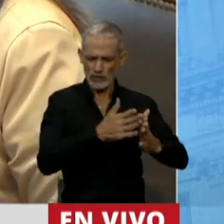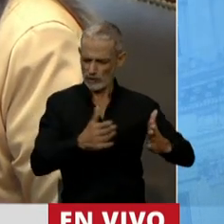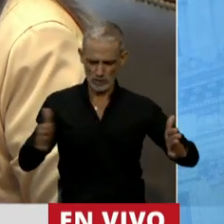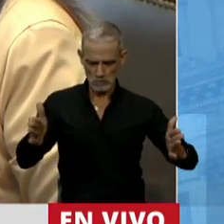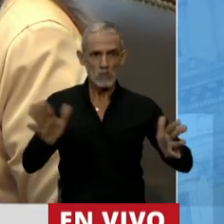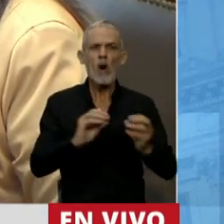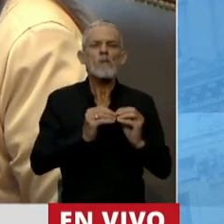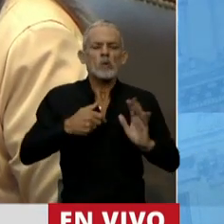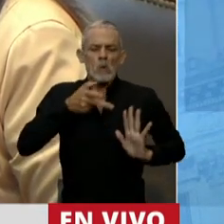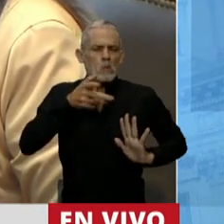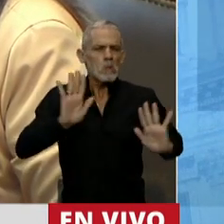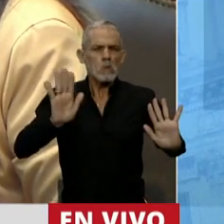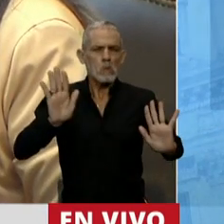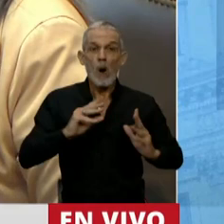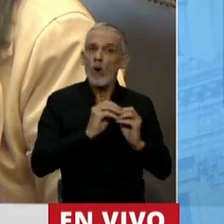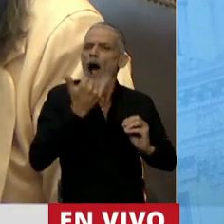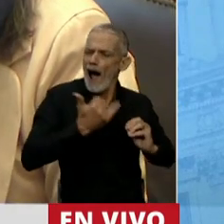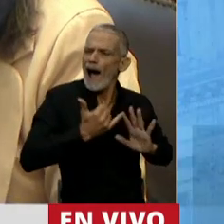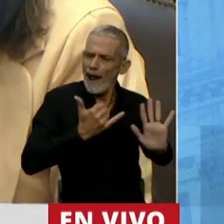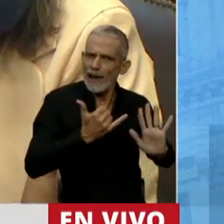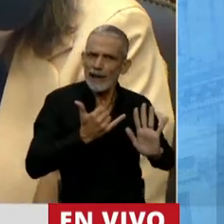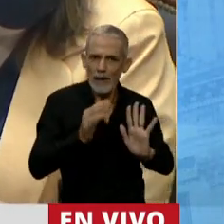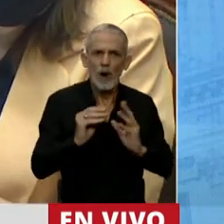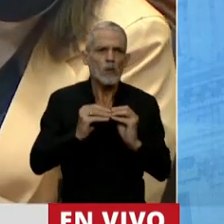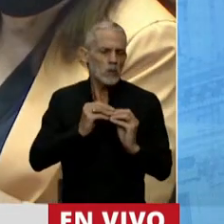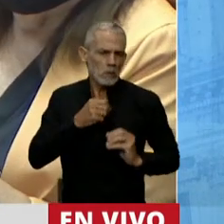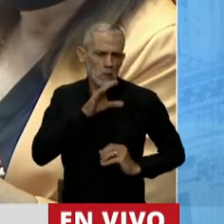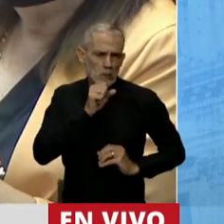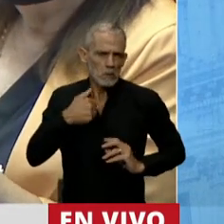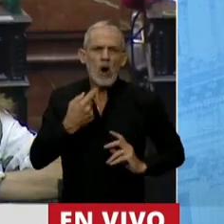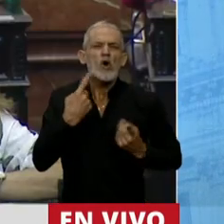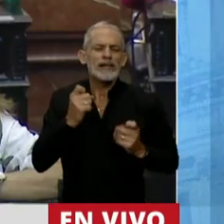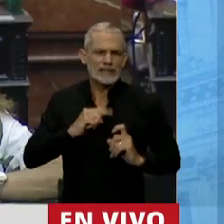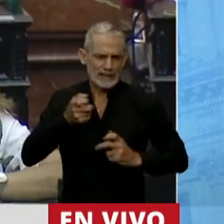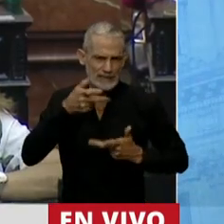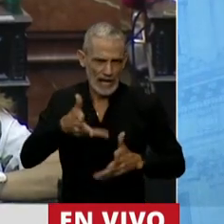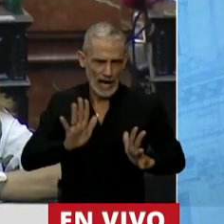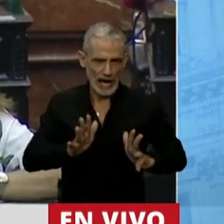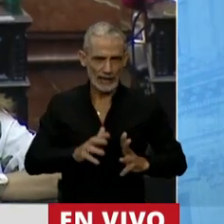sin expresar motivos, no porque los motivos no estén. Miren,